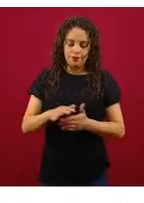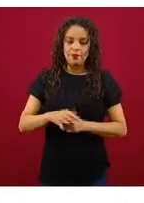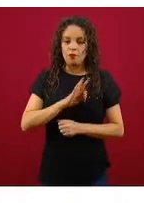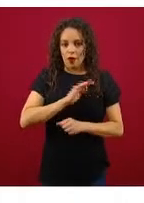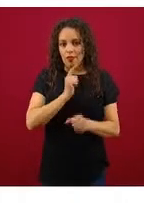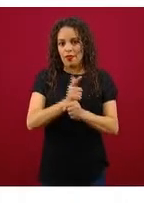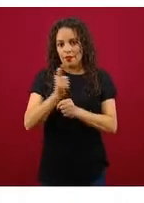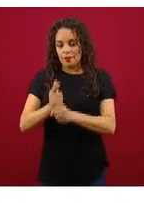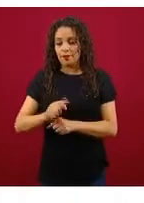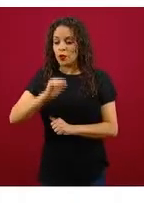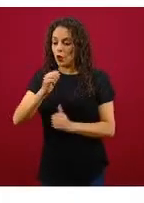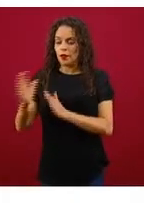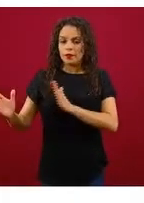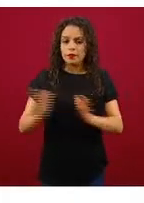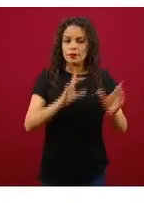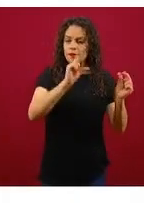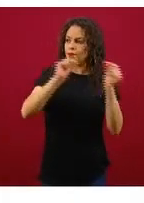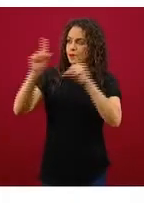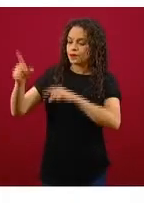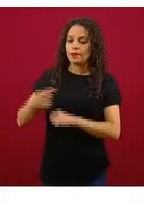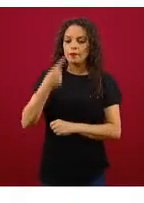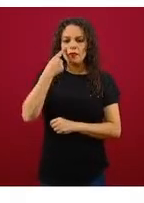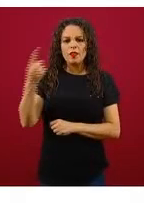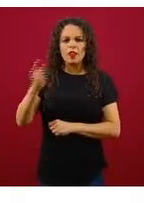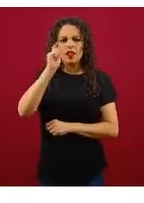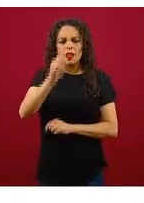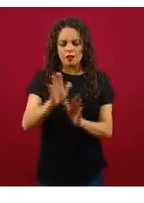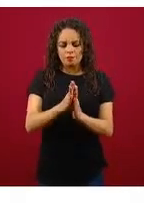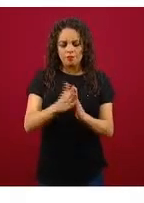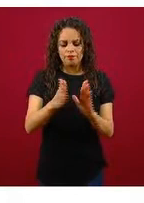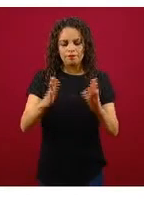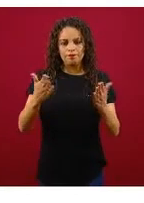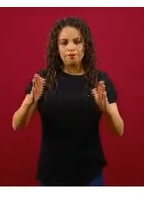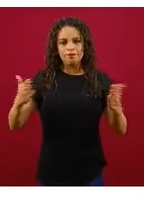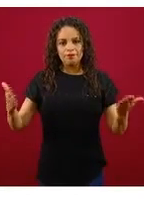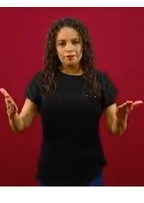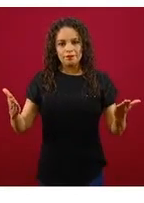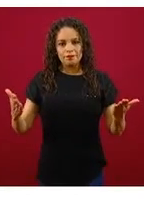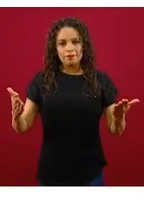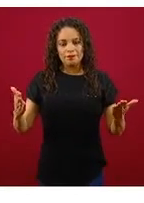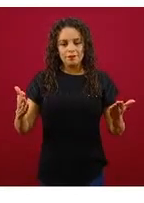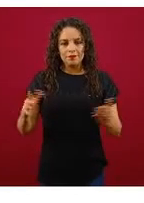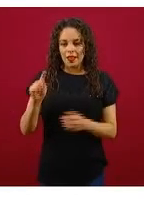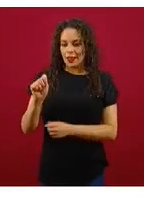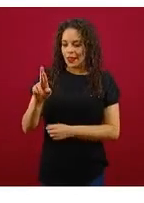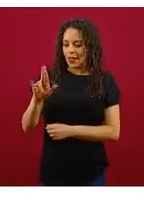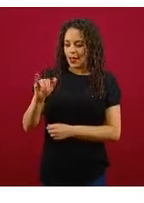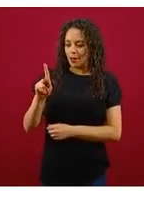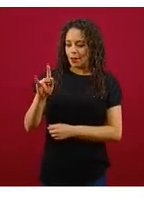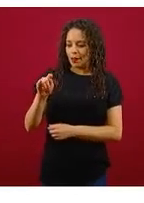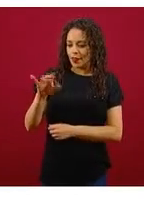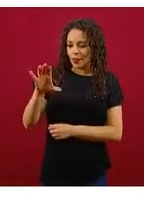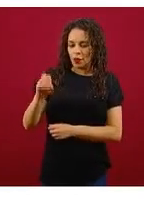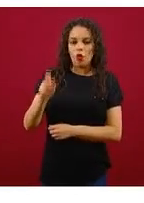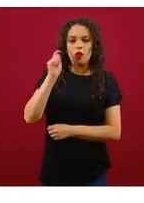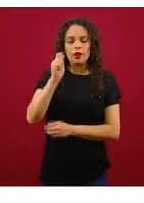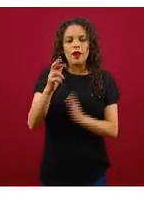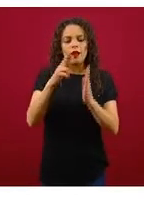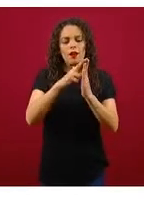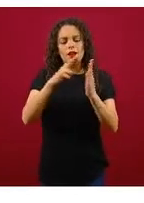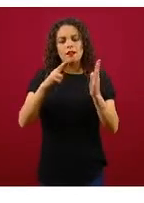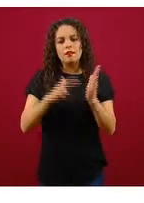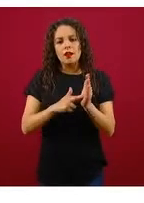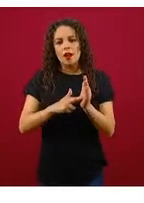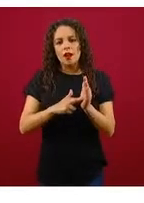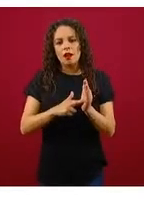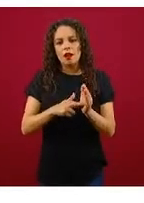digamos, de trípticos, de dípticos, de carteles, las reglas básicas como proteger y protegerse,